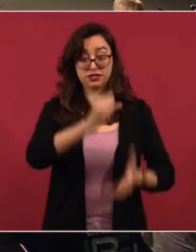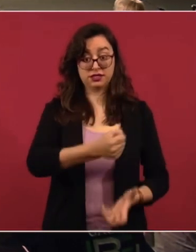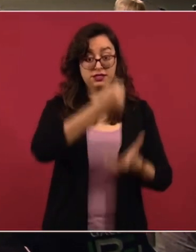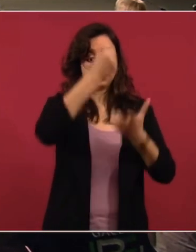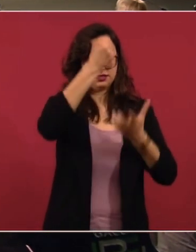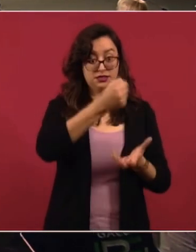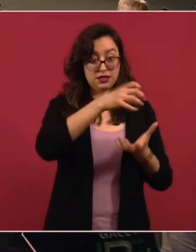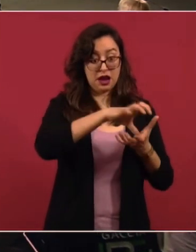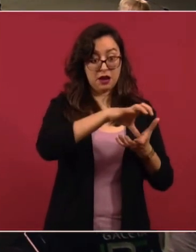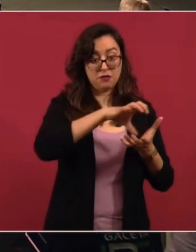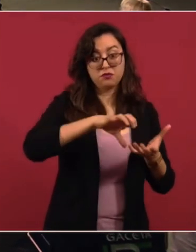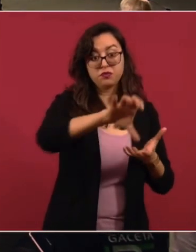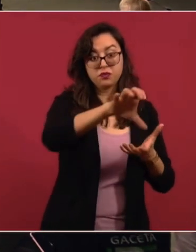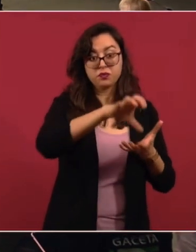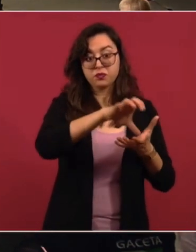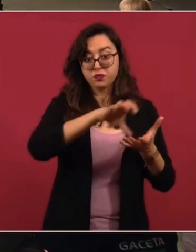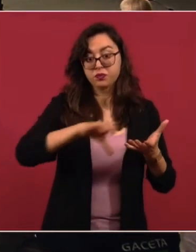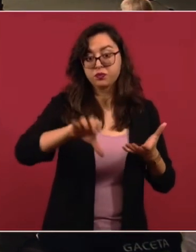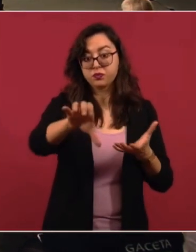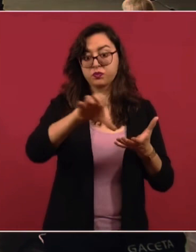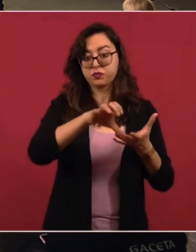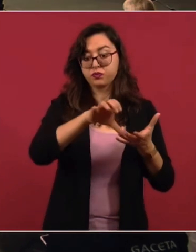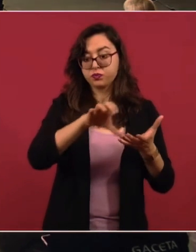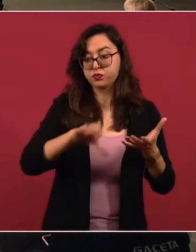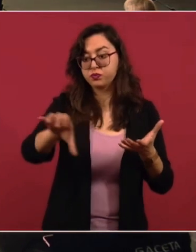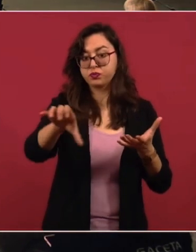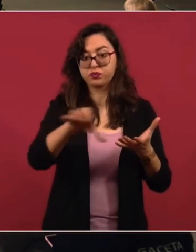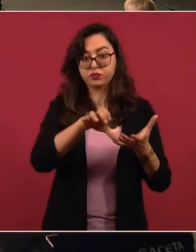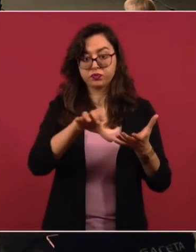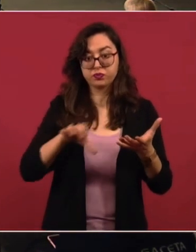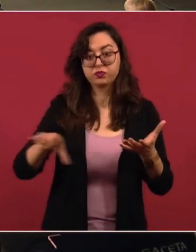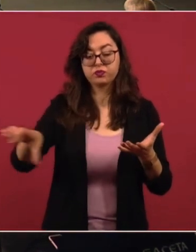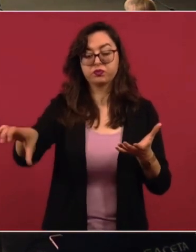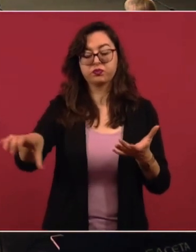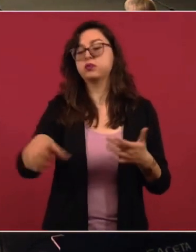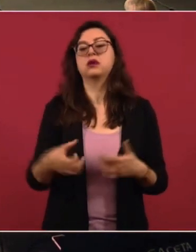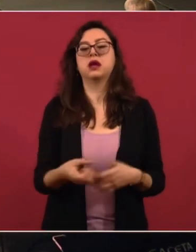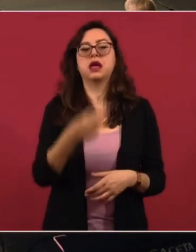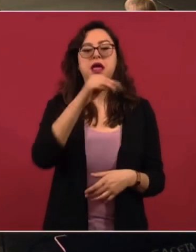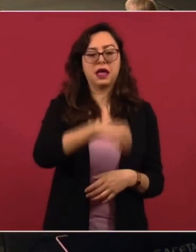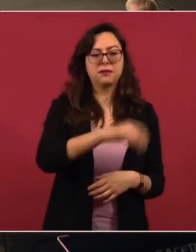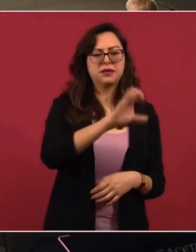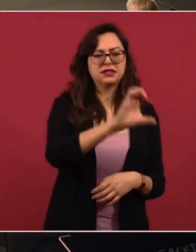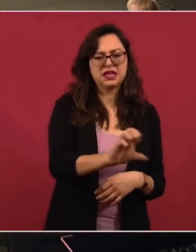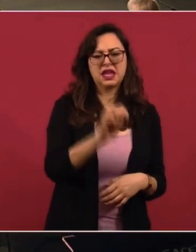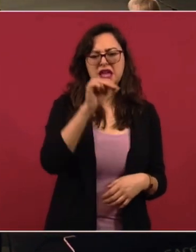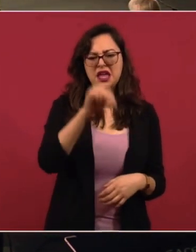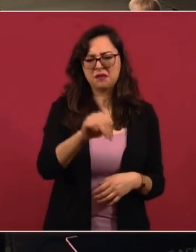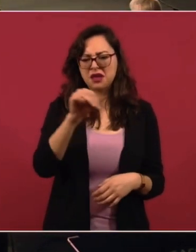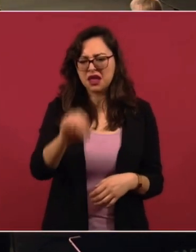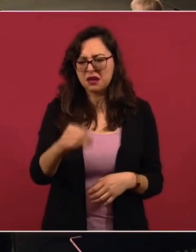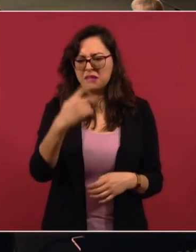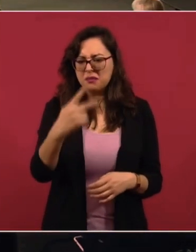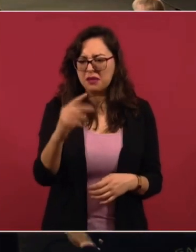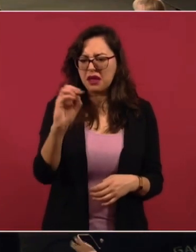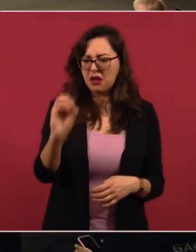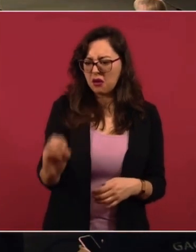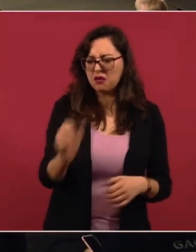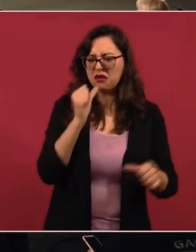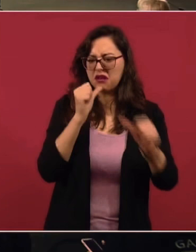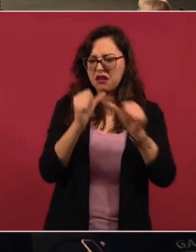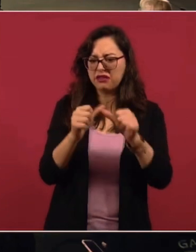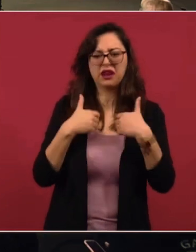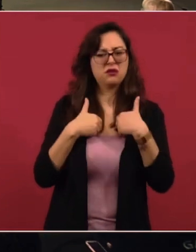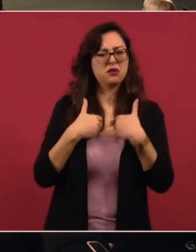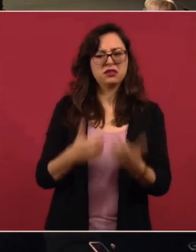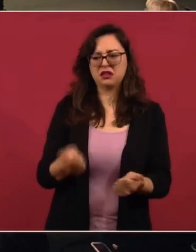Pensiones complementarias para MM y PO, ahí sí me rindo, me doy por vencido, ahí sí ya no